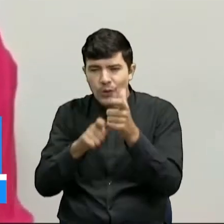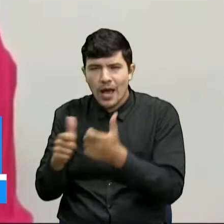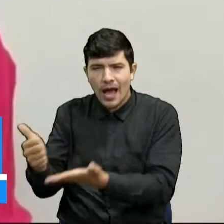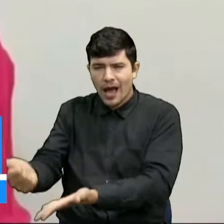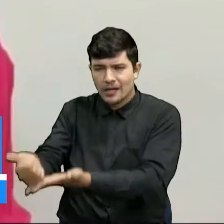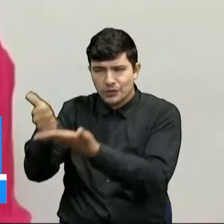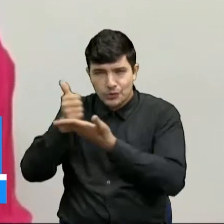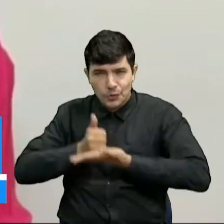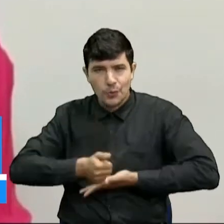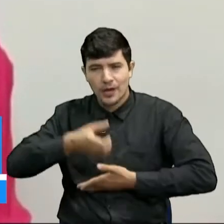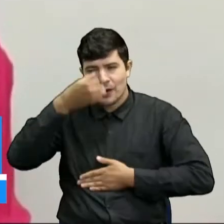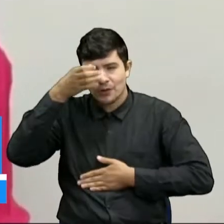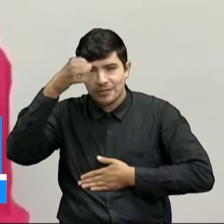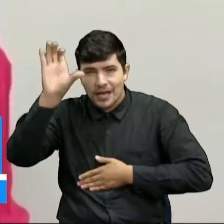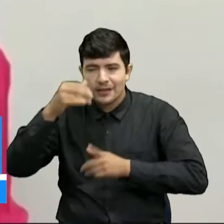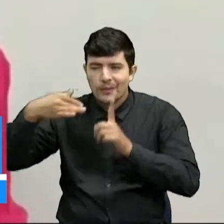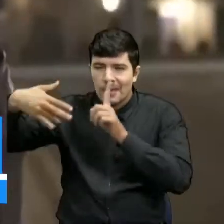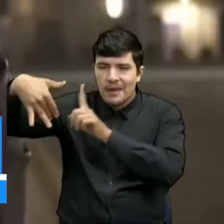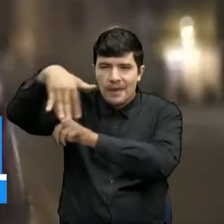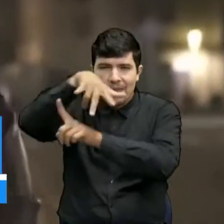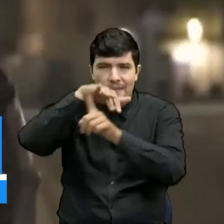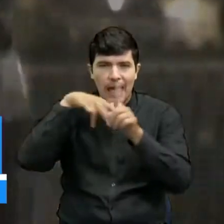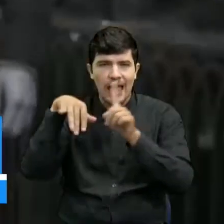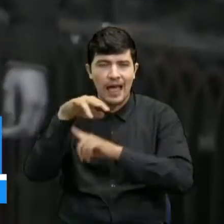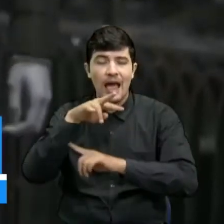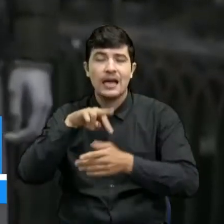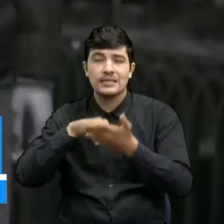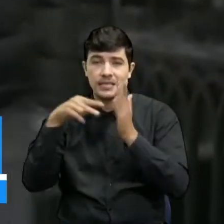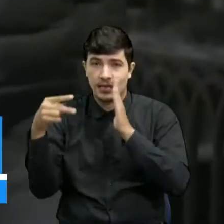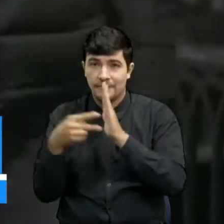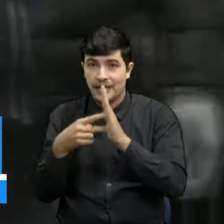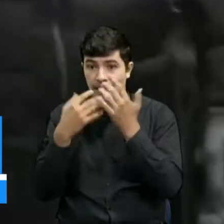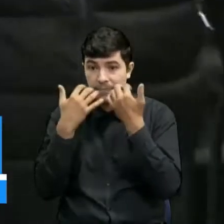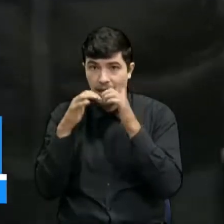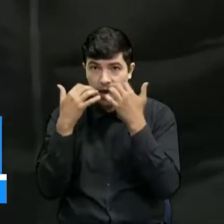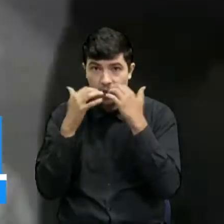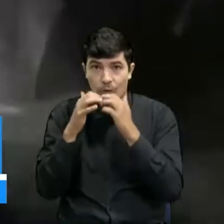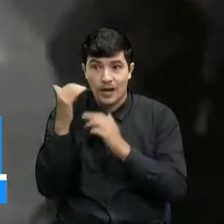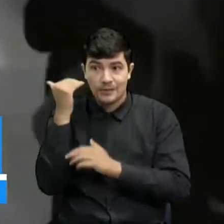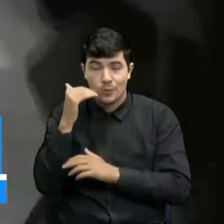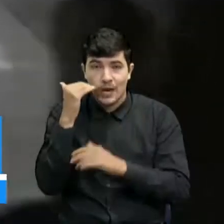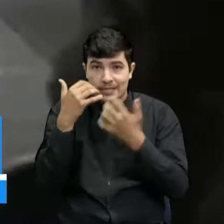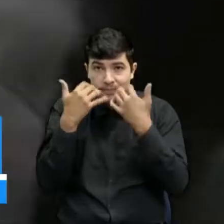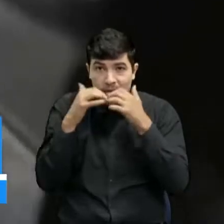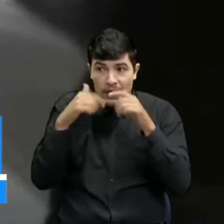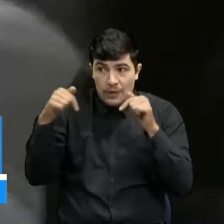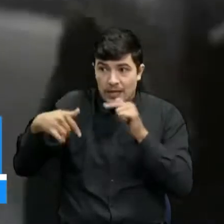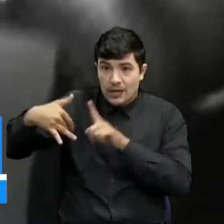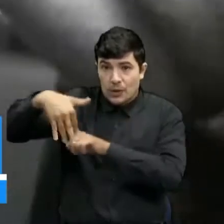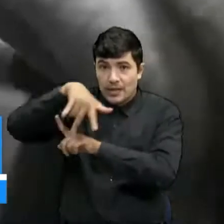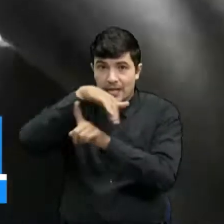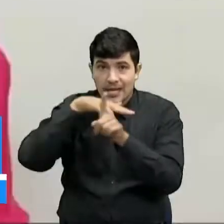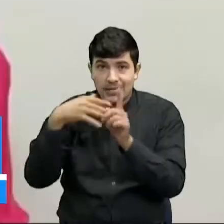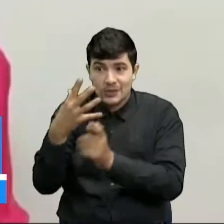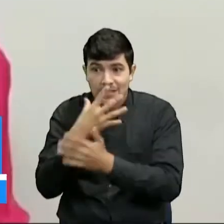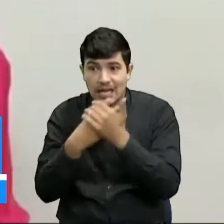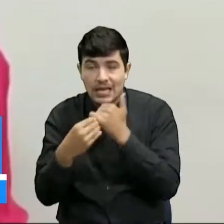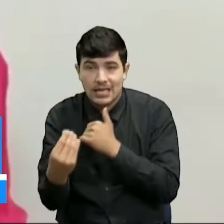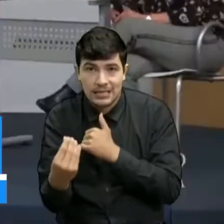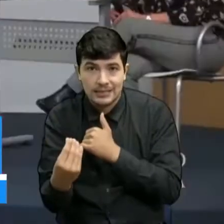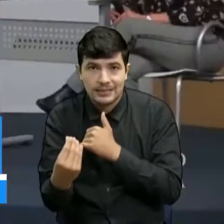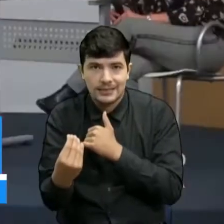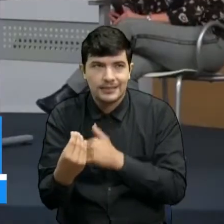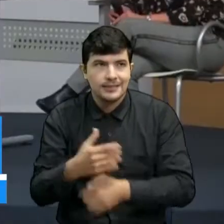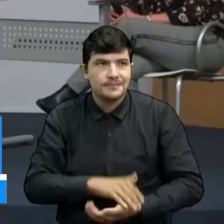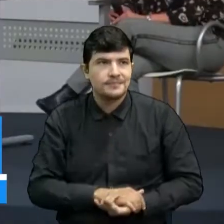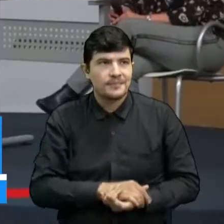nuestro concepto, nuestro panorama, frente a lo que significa el miedo urbano femenino en nuestro contexto y sus consecuencias.